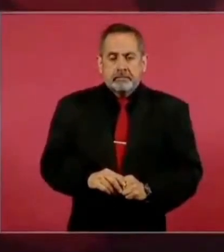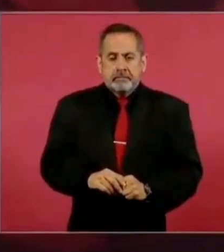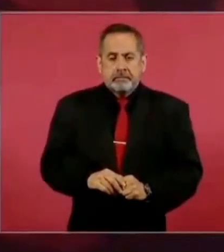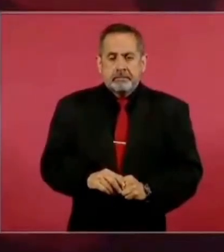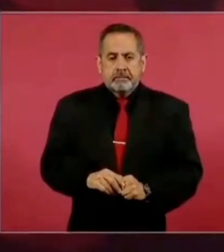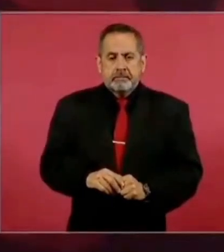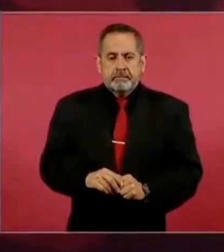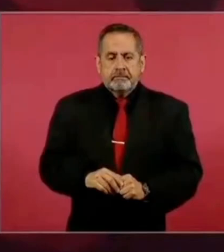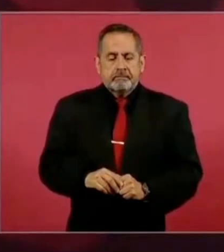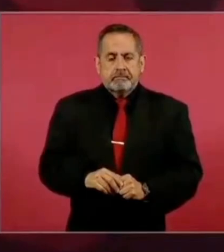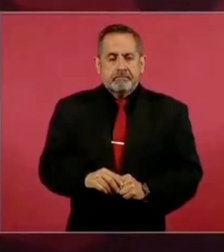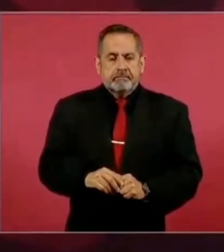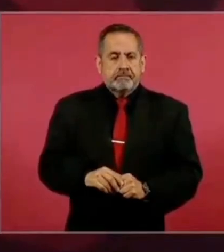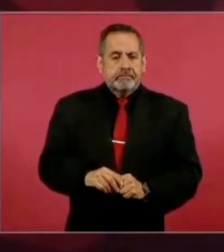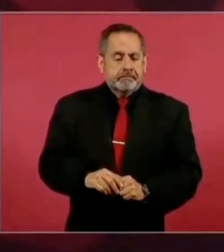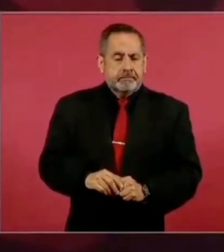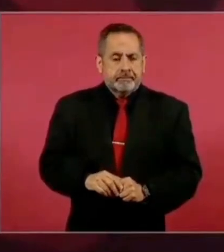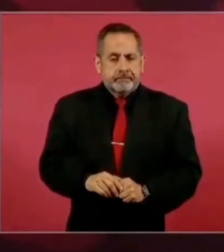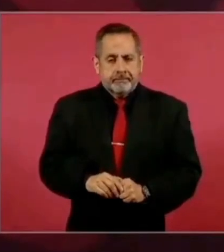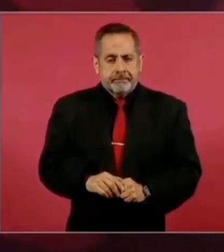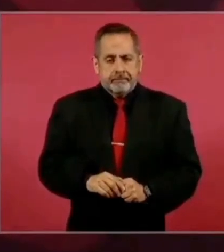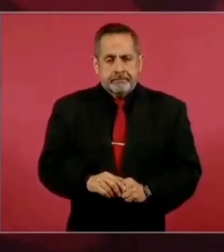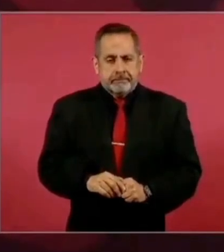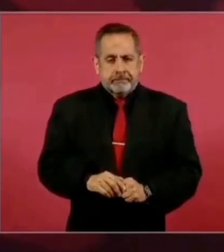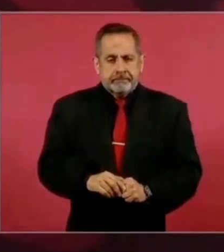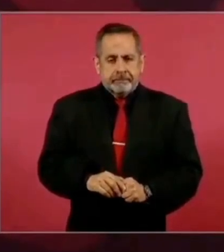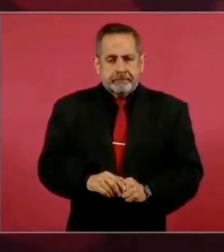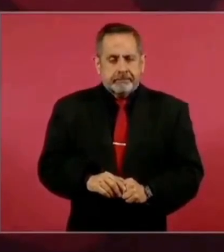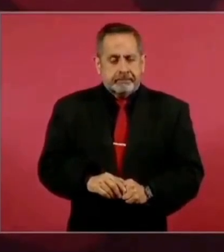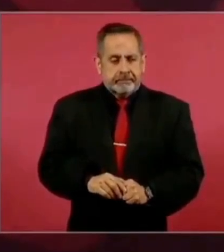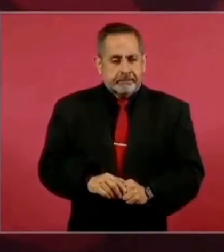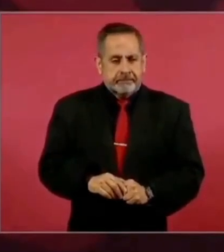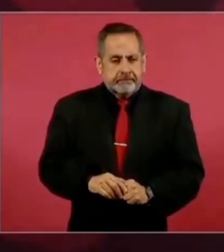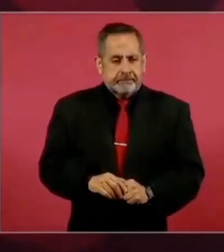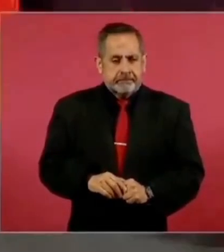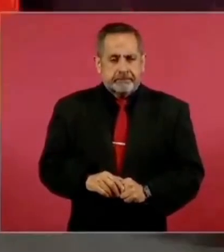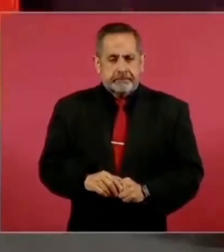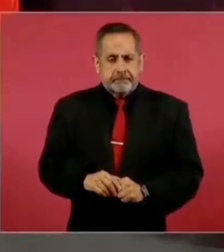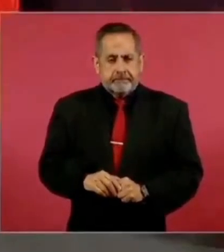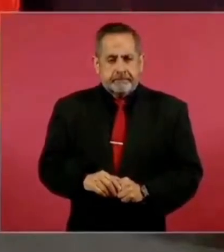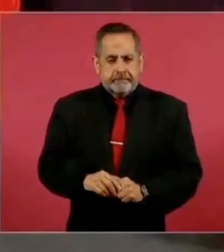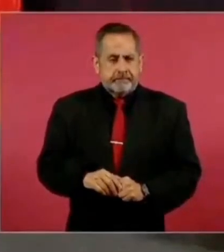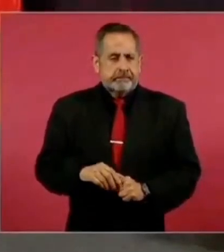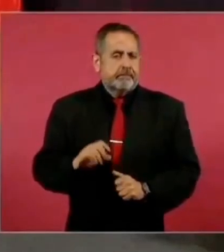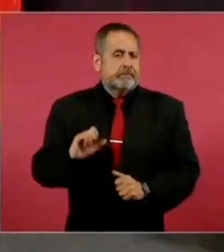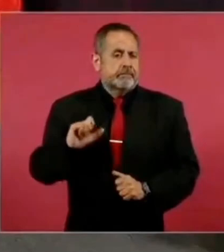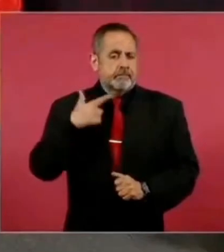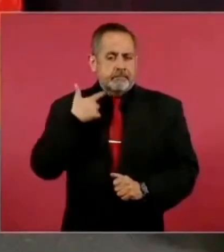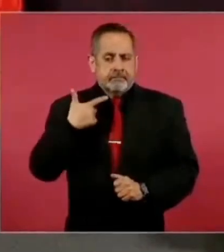distintivo del gobierno